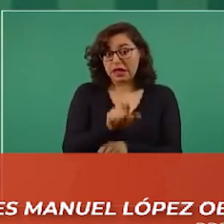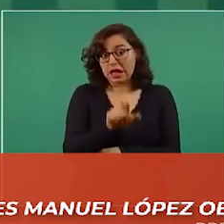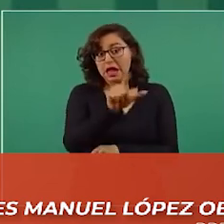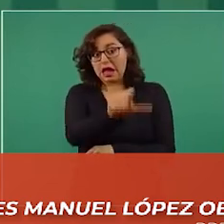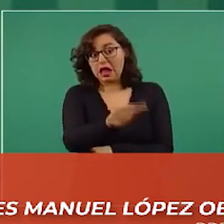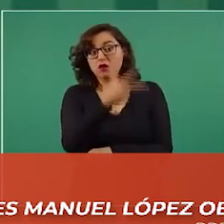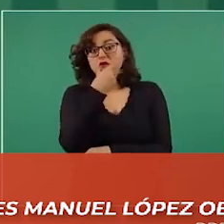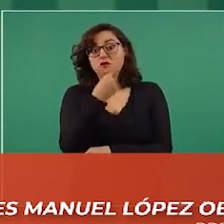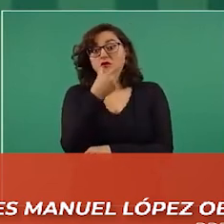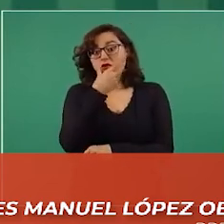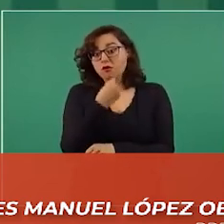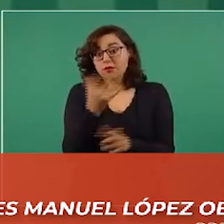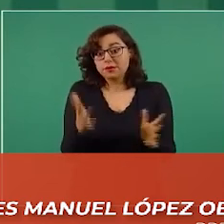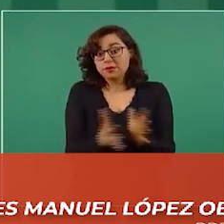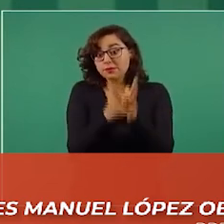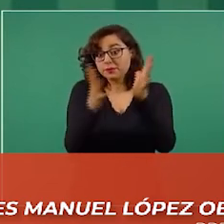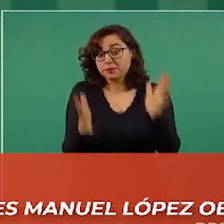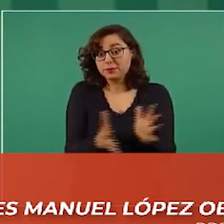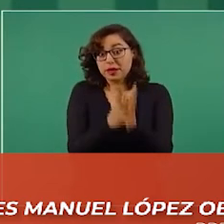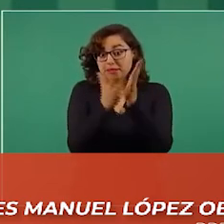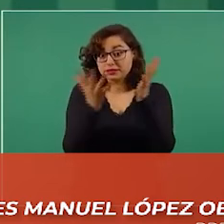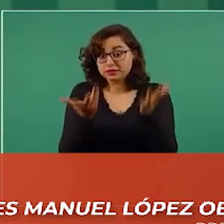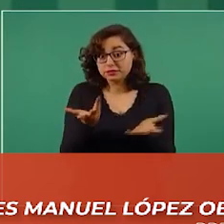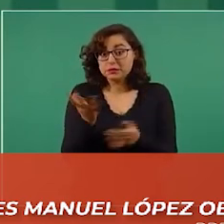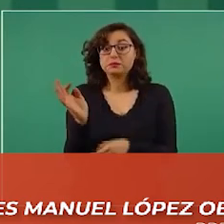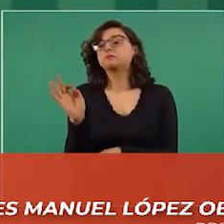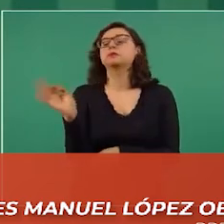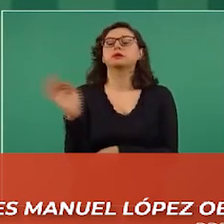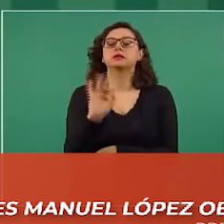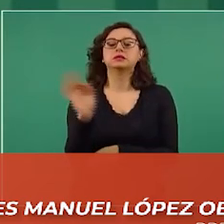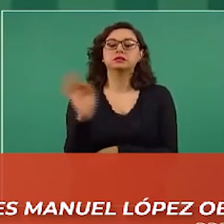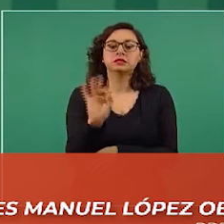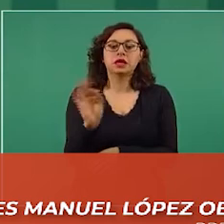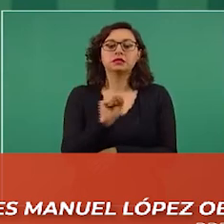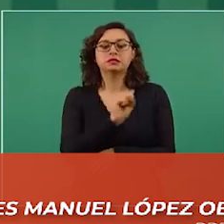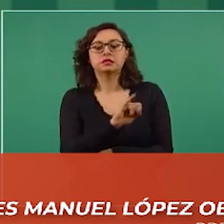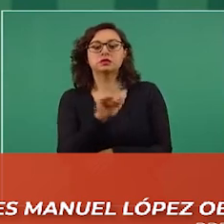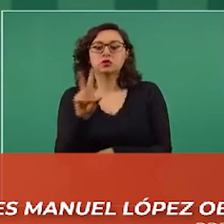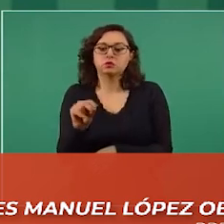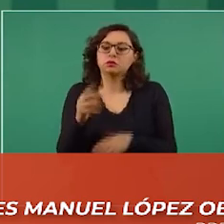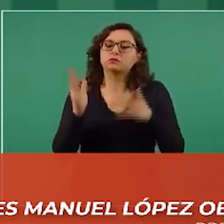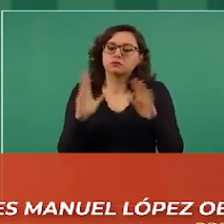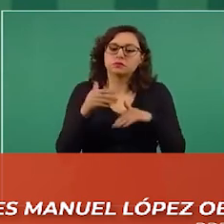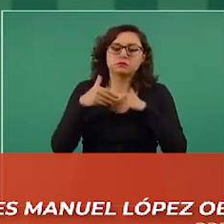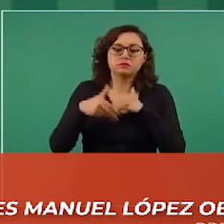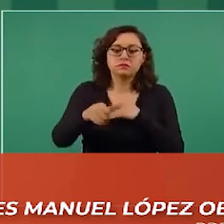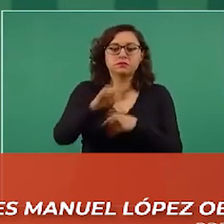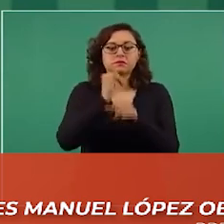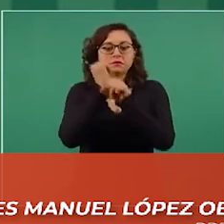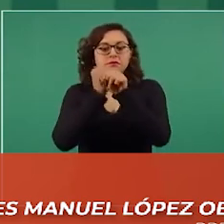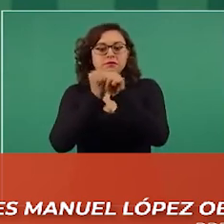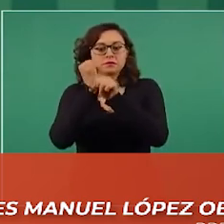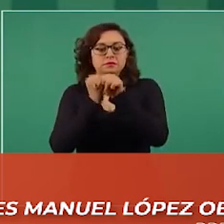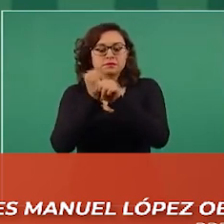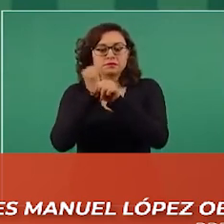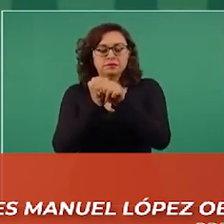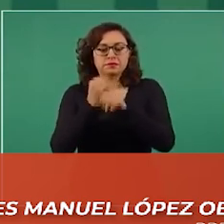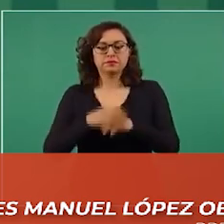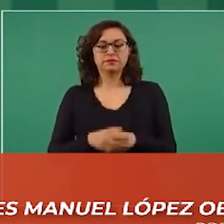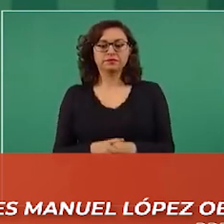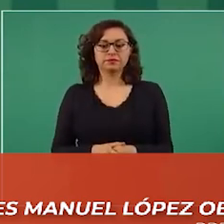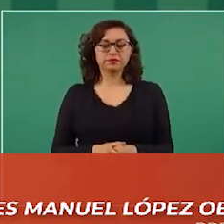donde se presume participa el señor cabeza de vaca